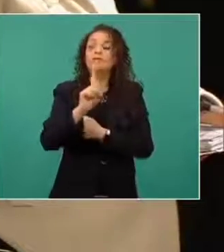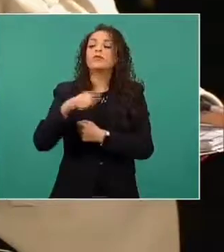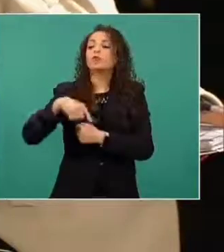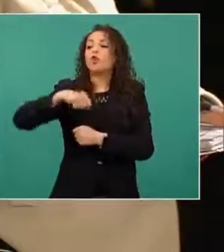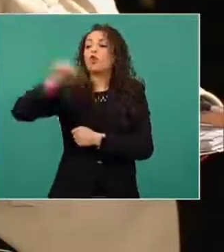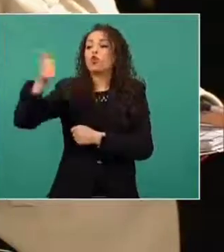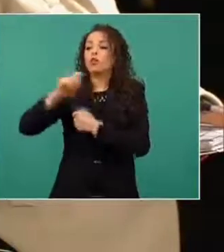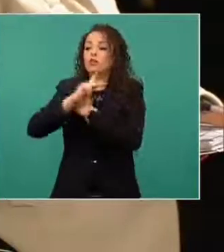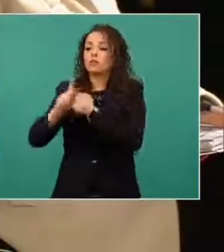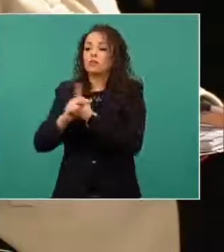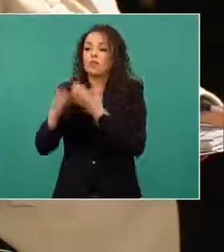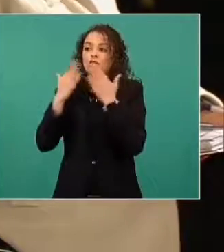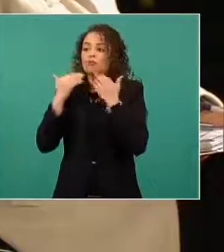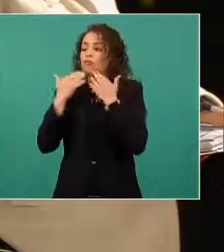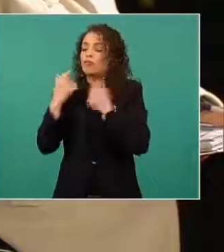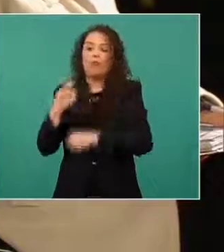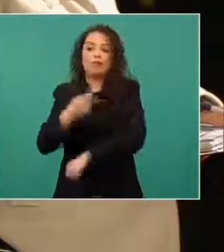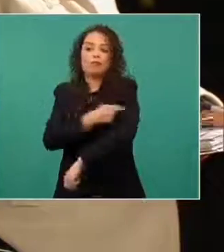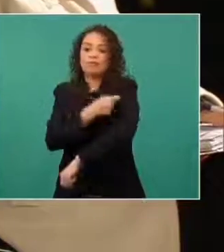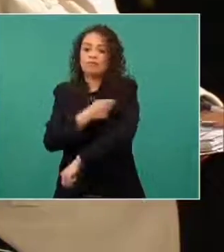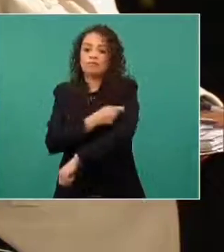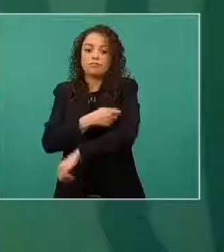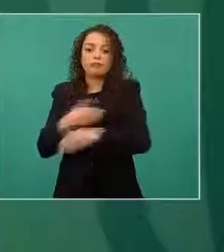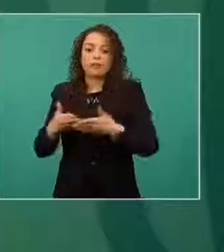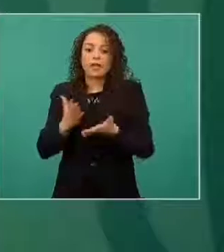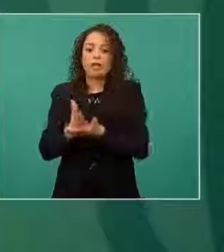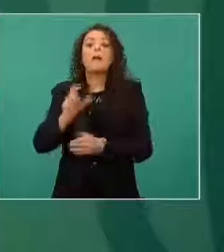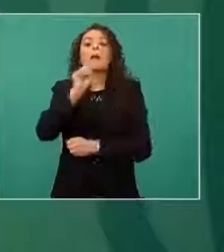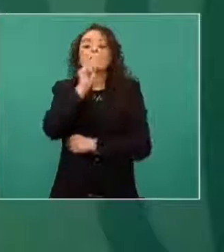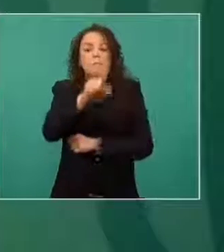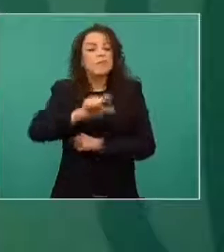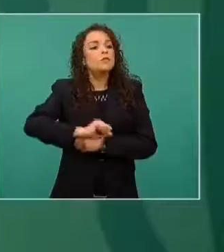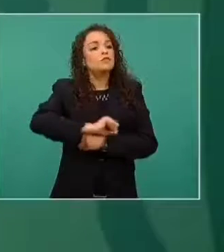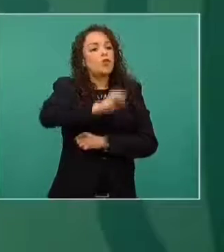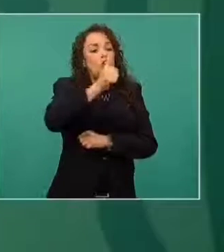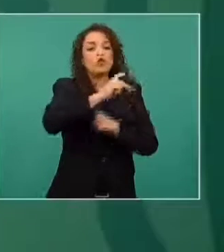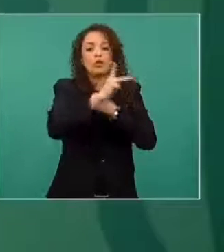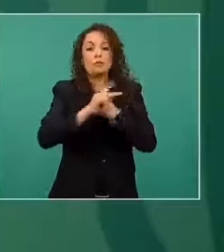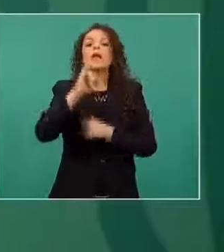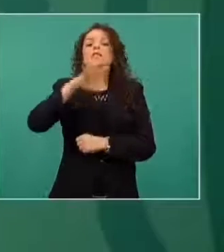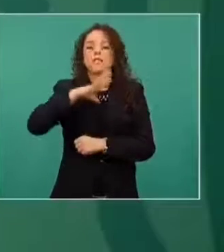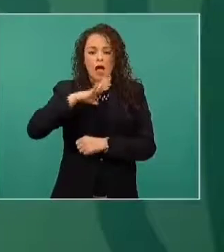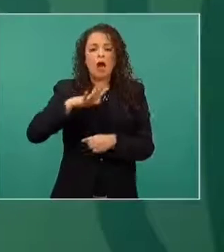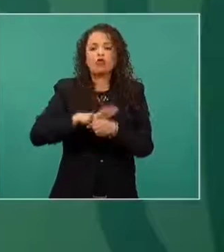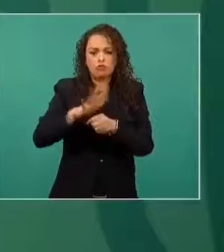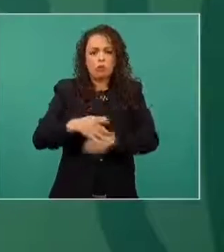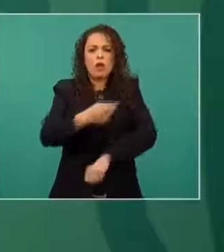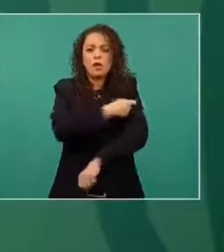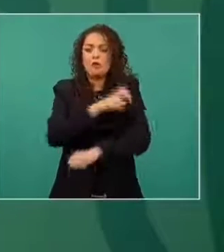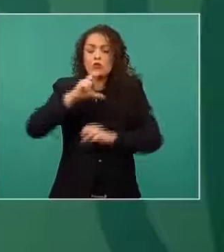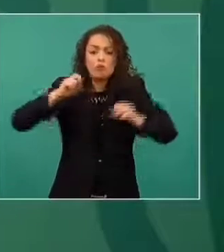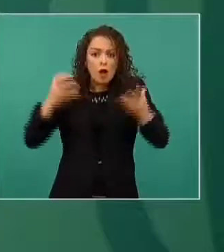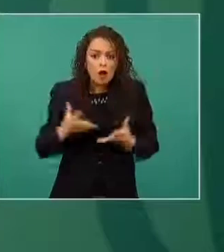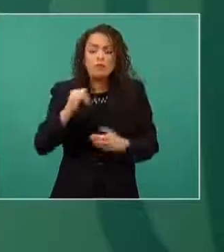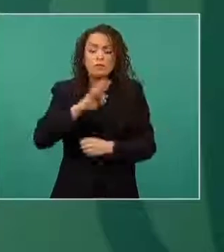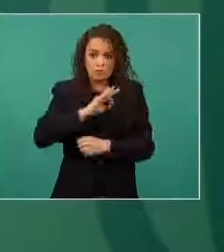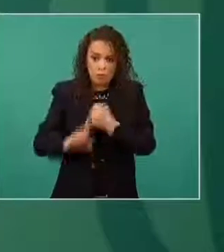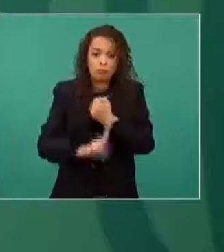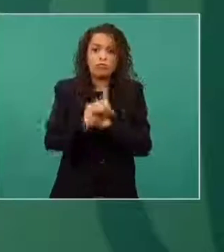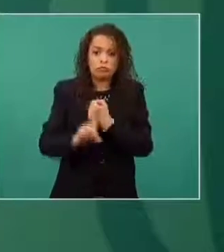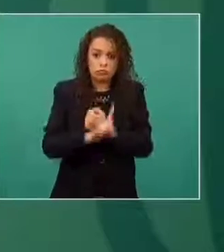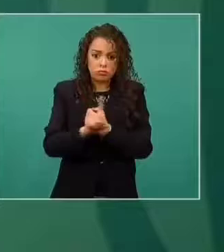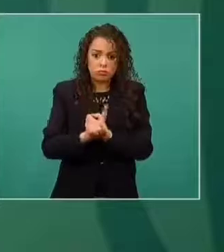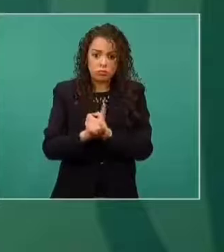tenemos alta vacunación. La generación de mutantes, de nuevas variantes, precisamente se da en los